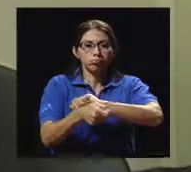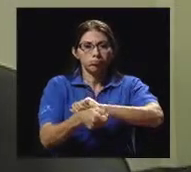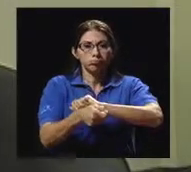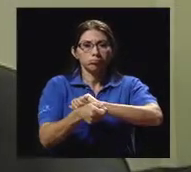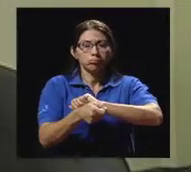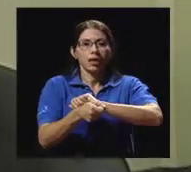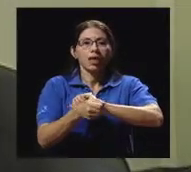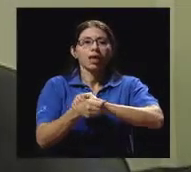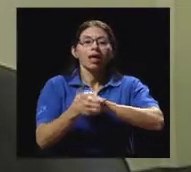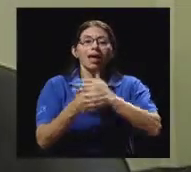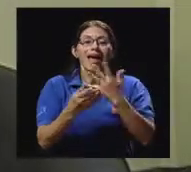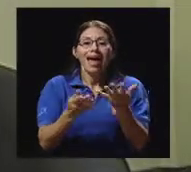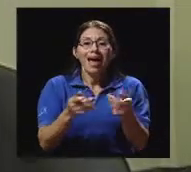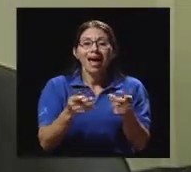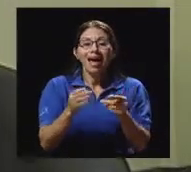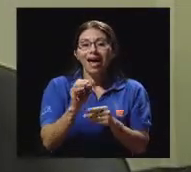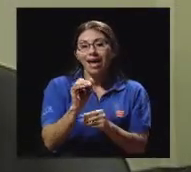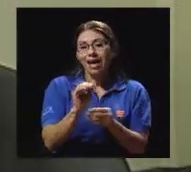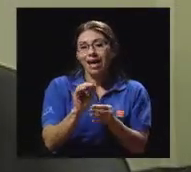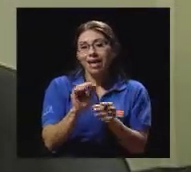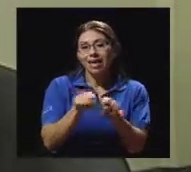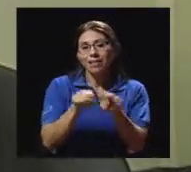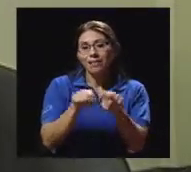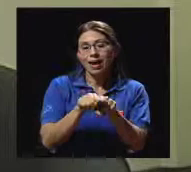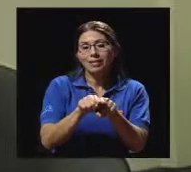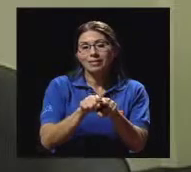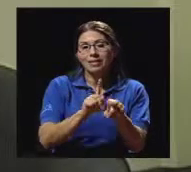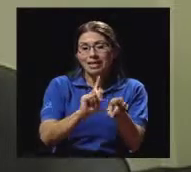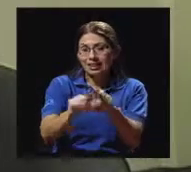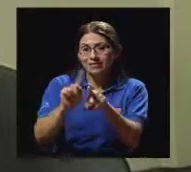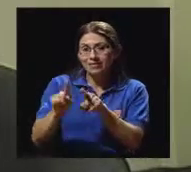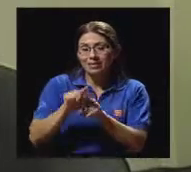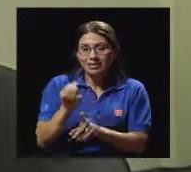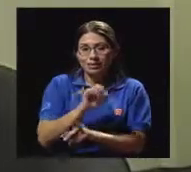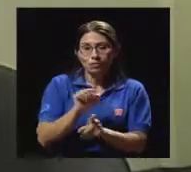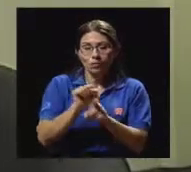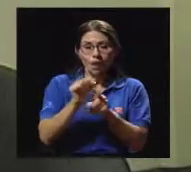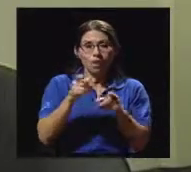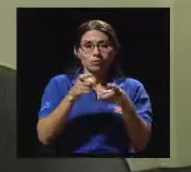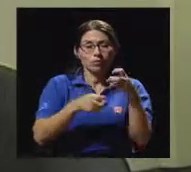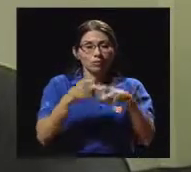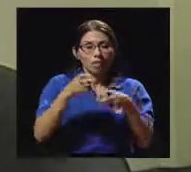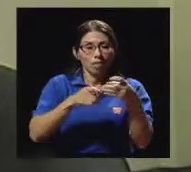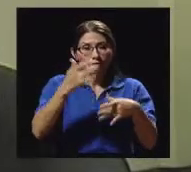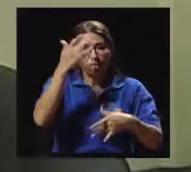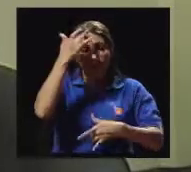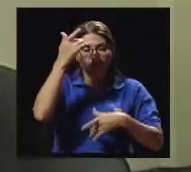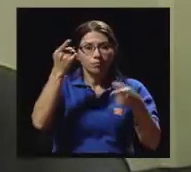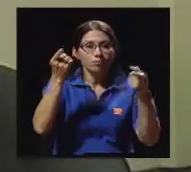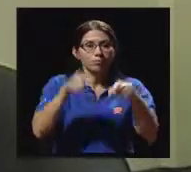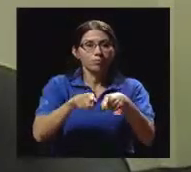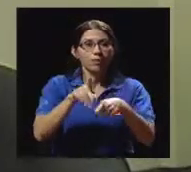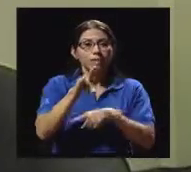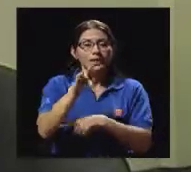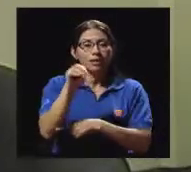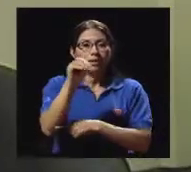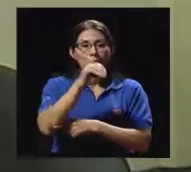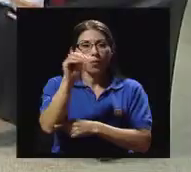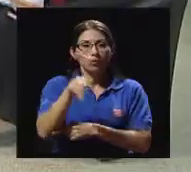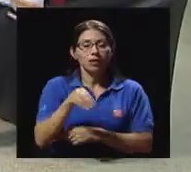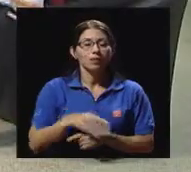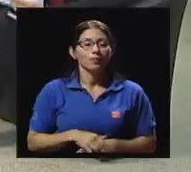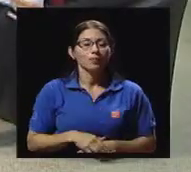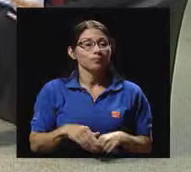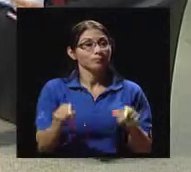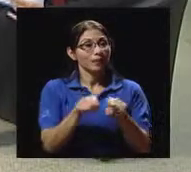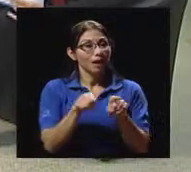Además, todos los trastornos lo vemos reflejados en ese 70%, ¿verdad? Y ahora